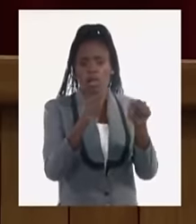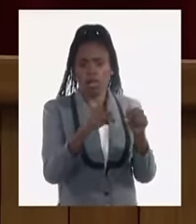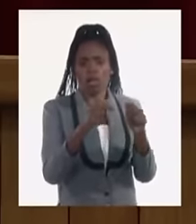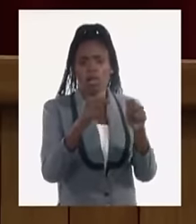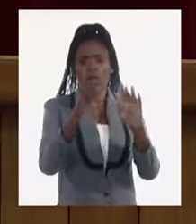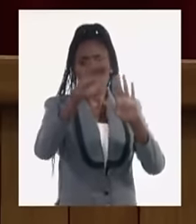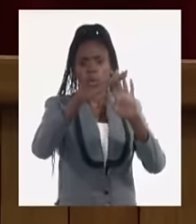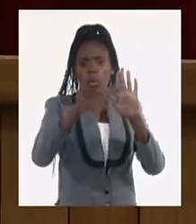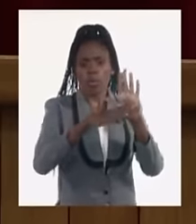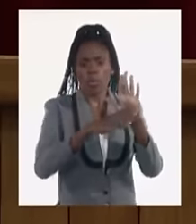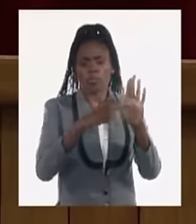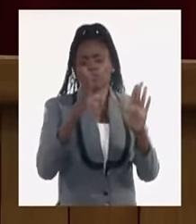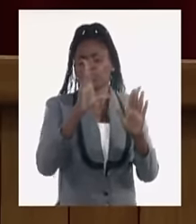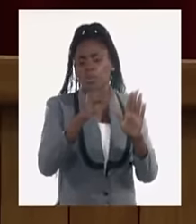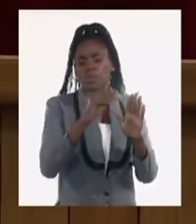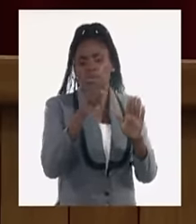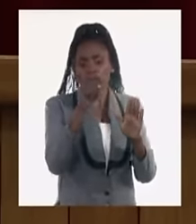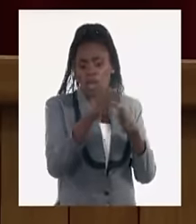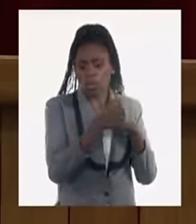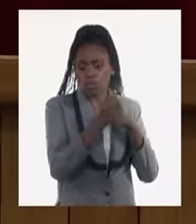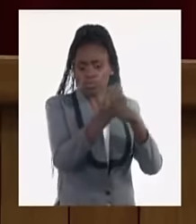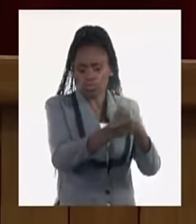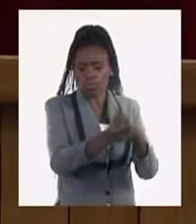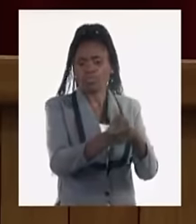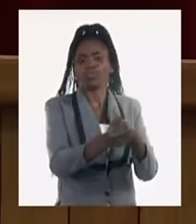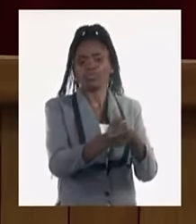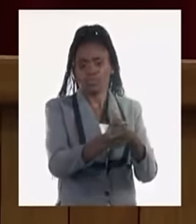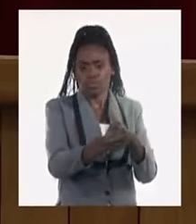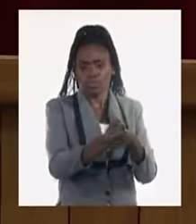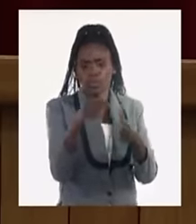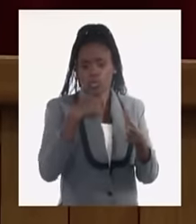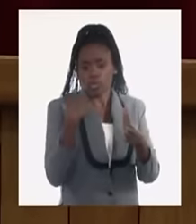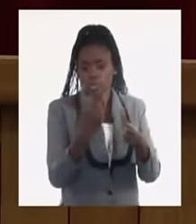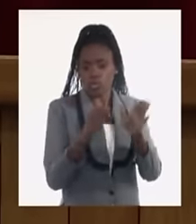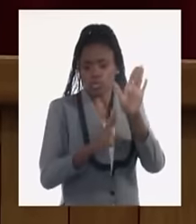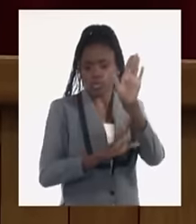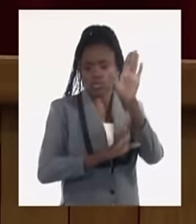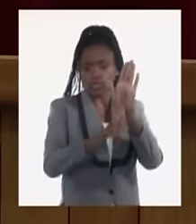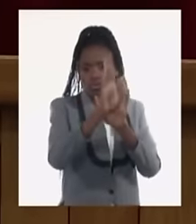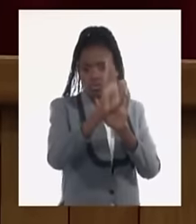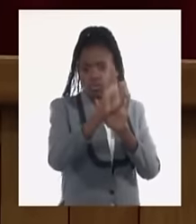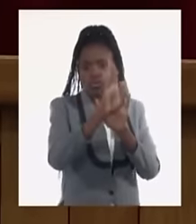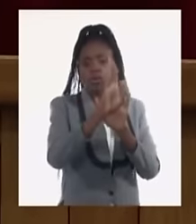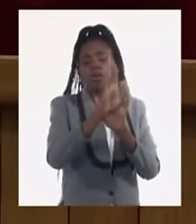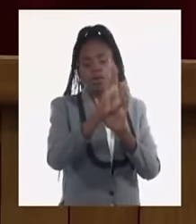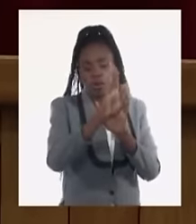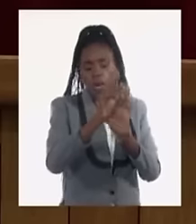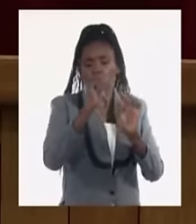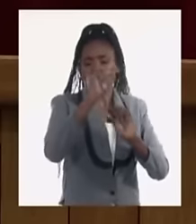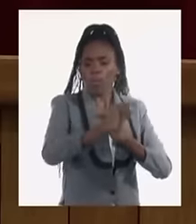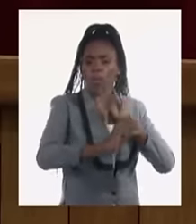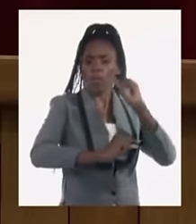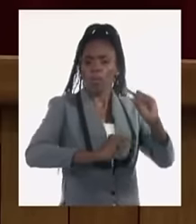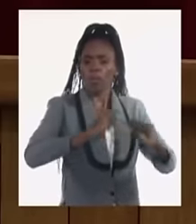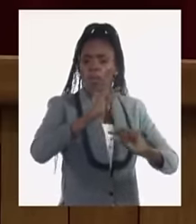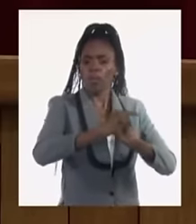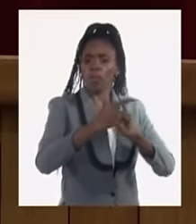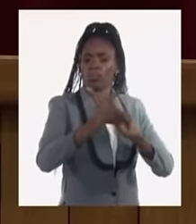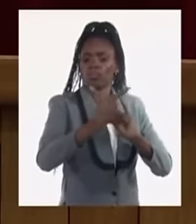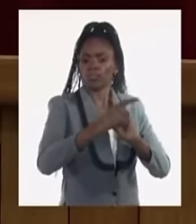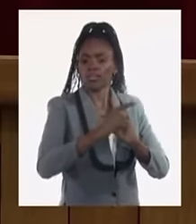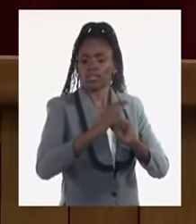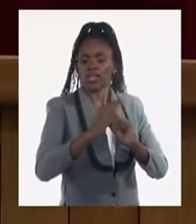diría, el ABC que nos va a conducir a avanzar en ir saliendo de esta situación